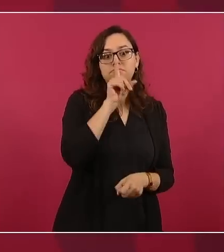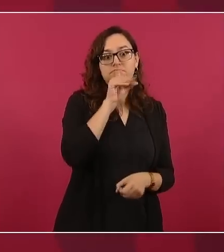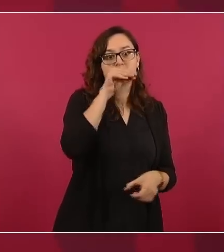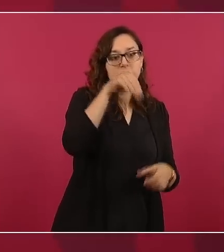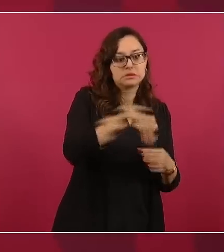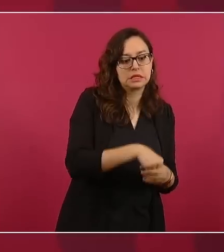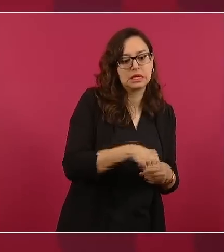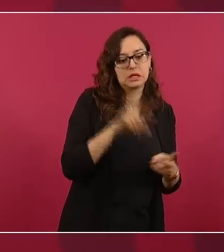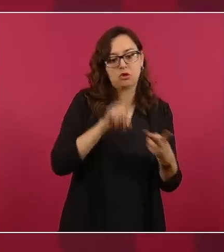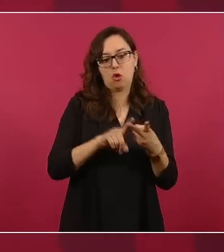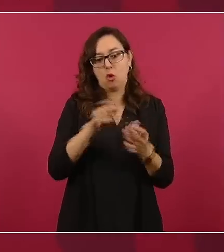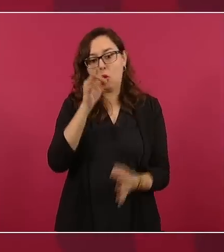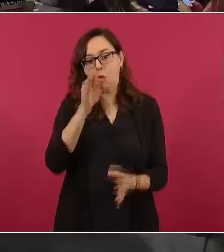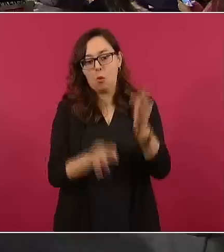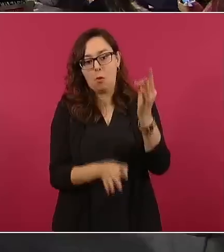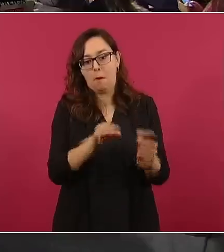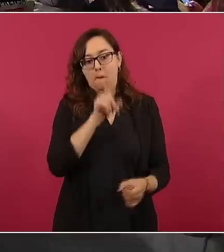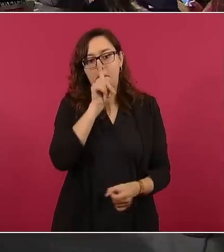debido proceso,